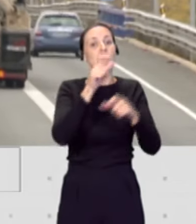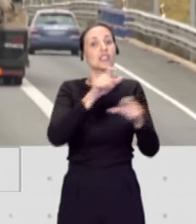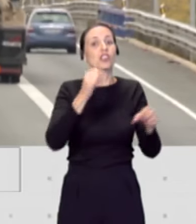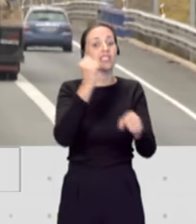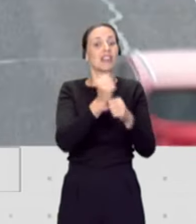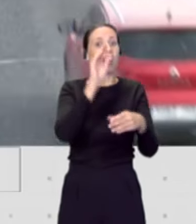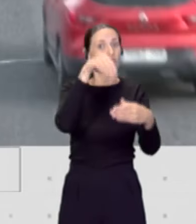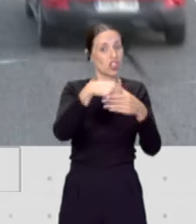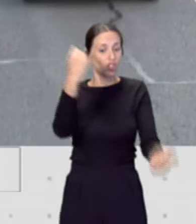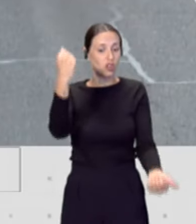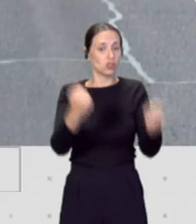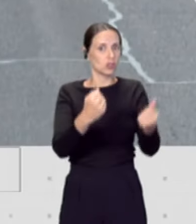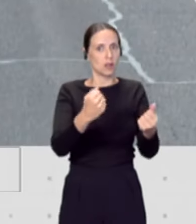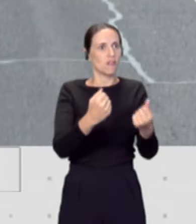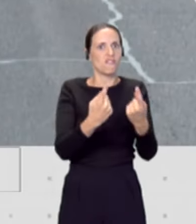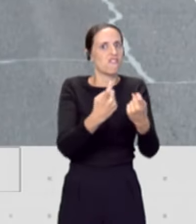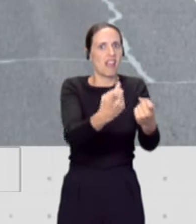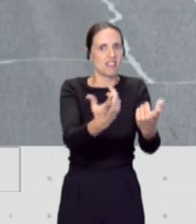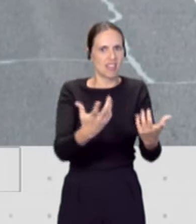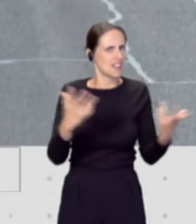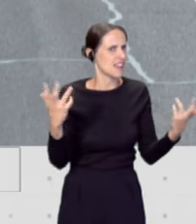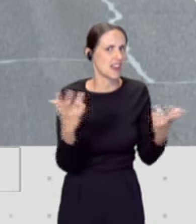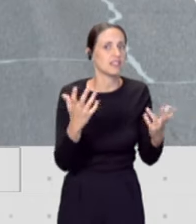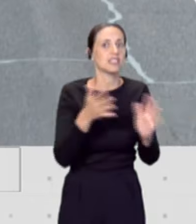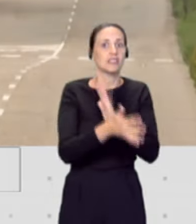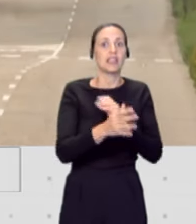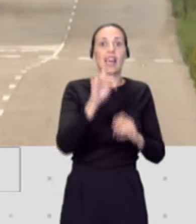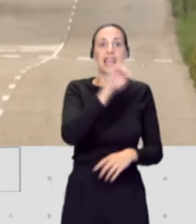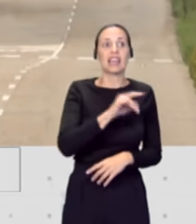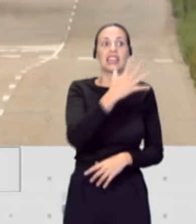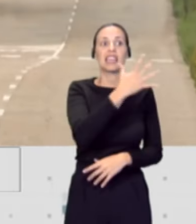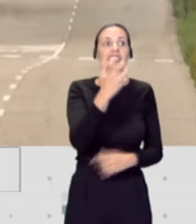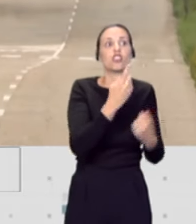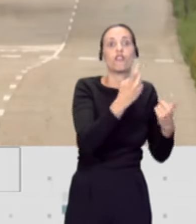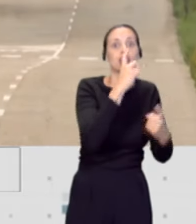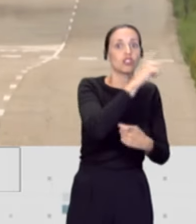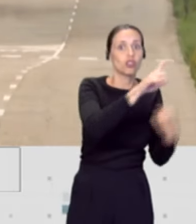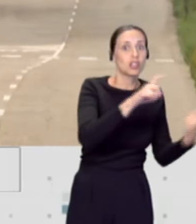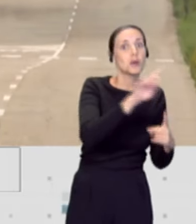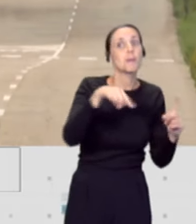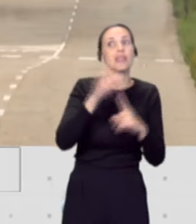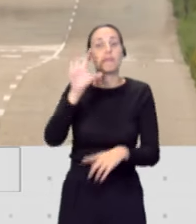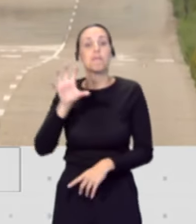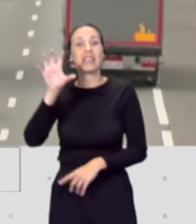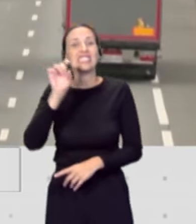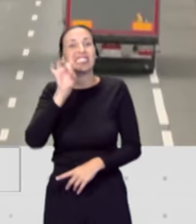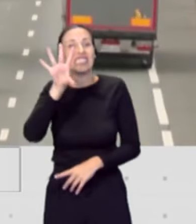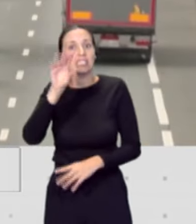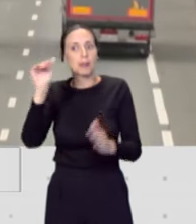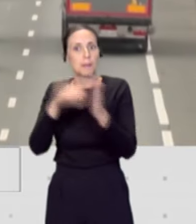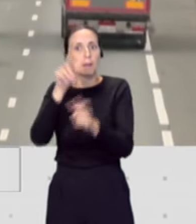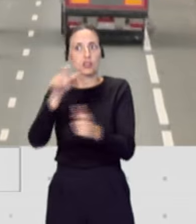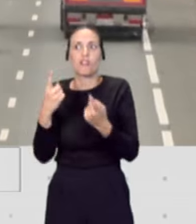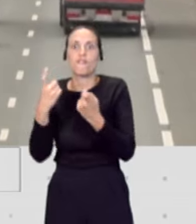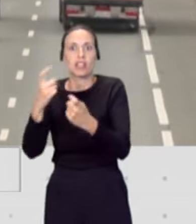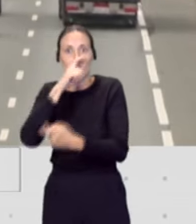conducción en el sector. A nivel de Canarias faltan 500 conductores al año y a nivel del Estado son 15.000 y se está planteando por